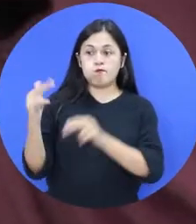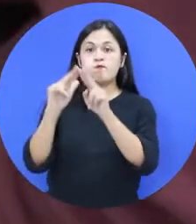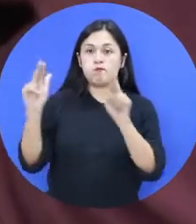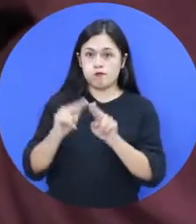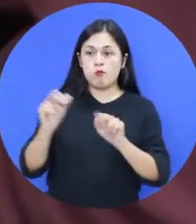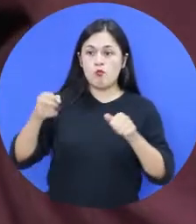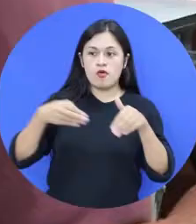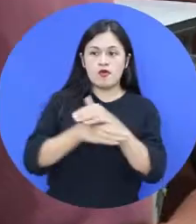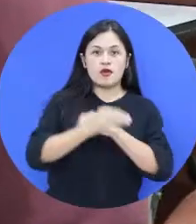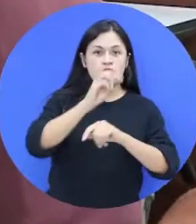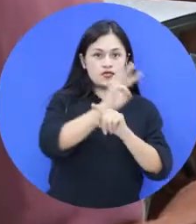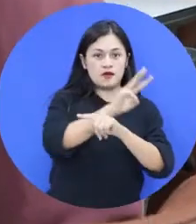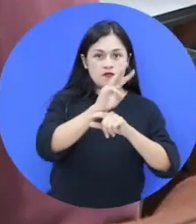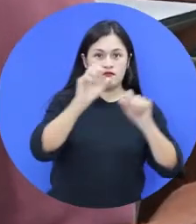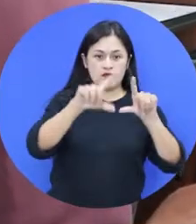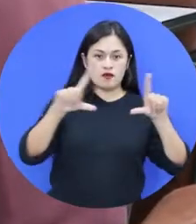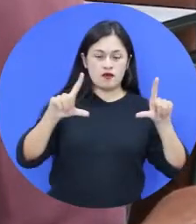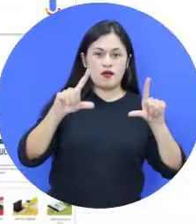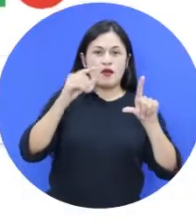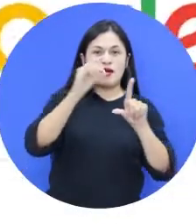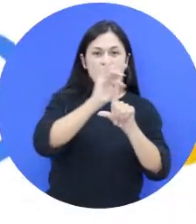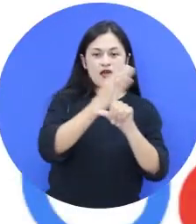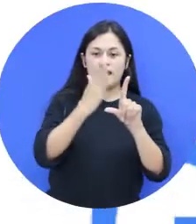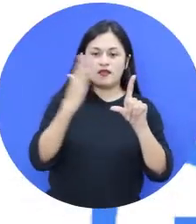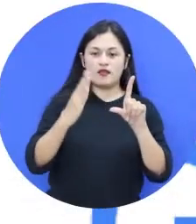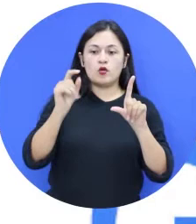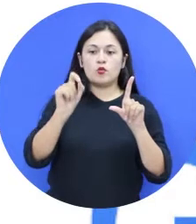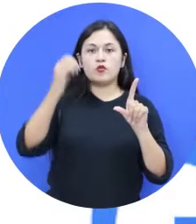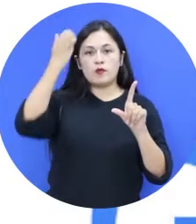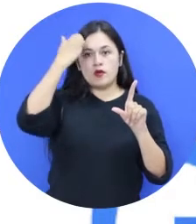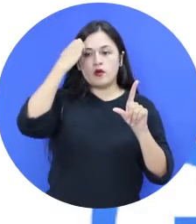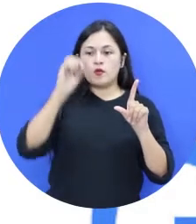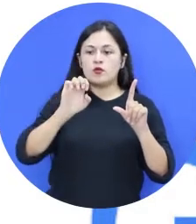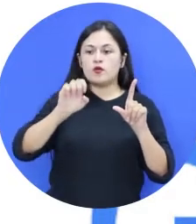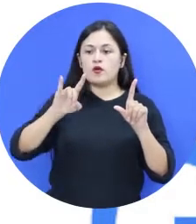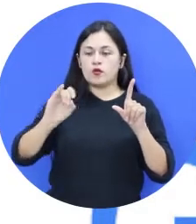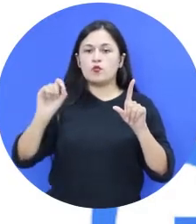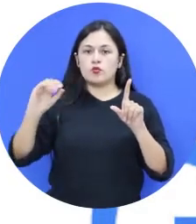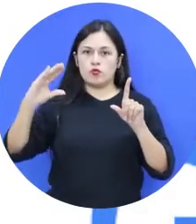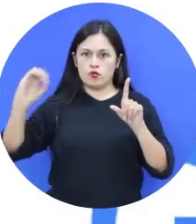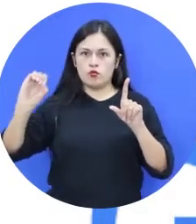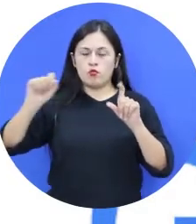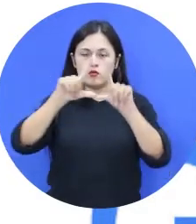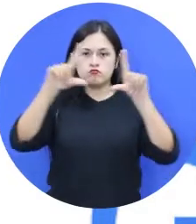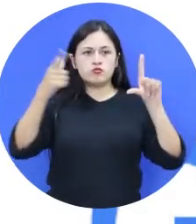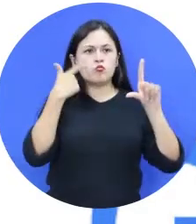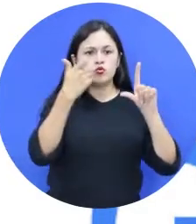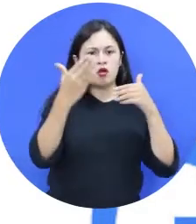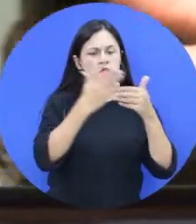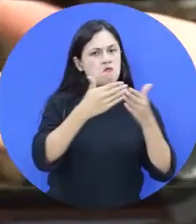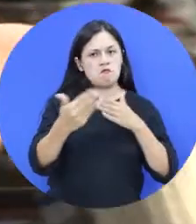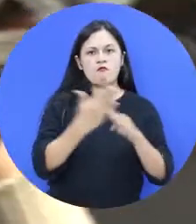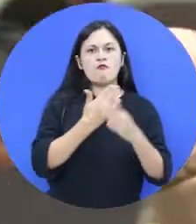persona con acceso a Internet puede ingresar a la página catalogo.pedagogica.e.co y realizar una